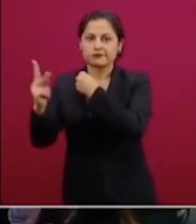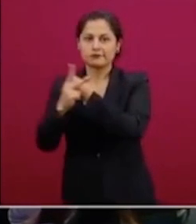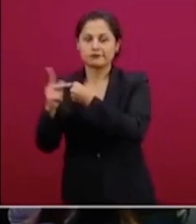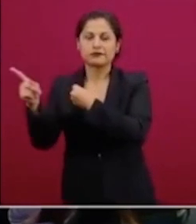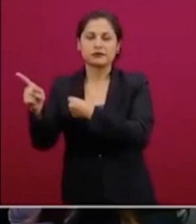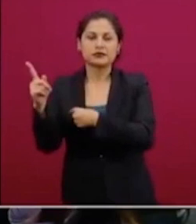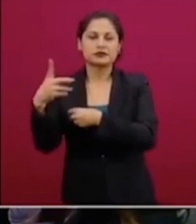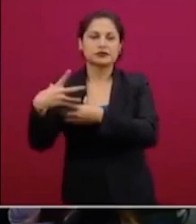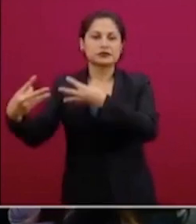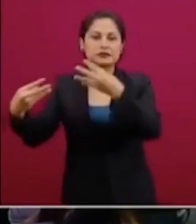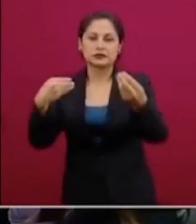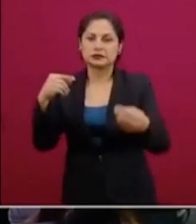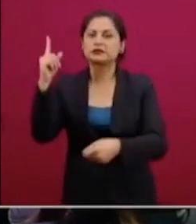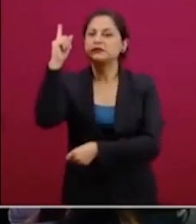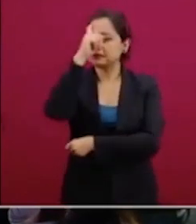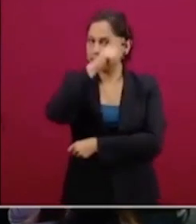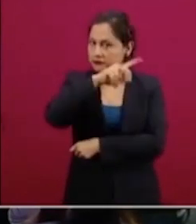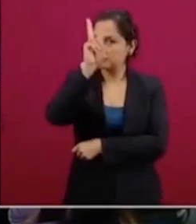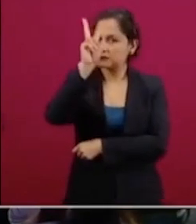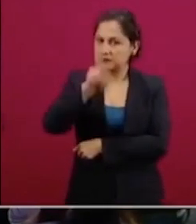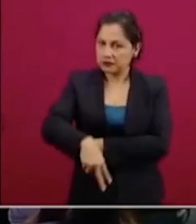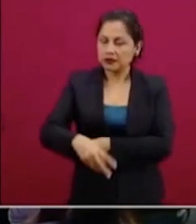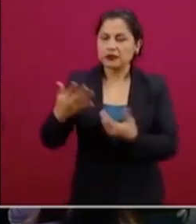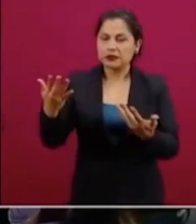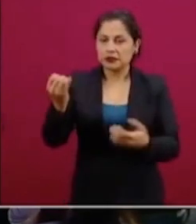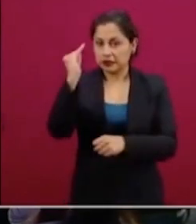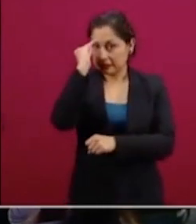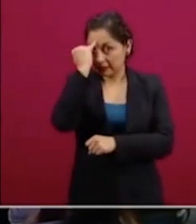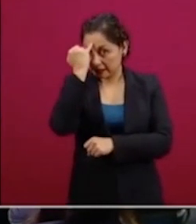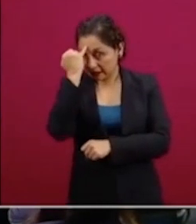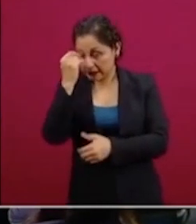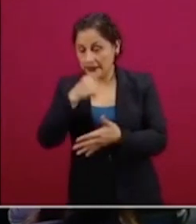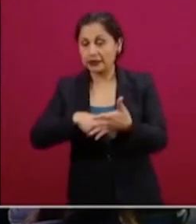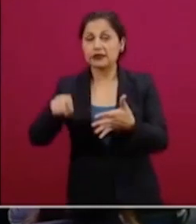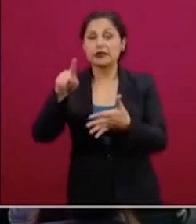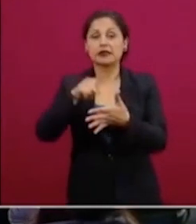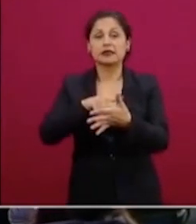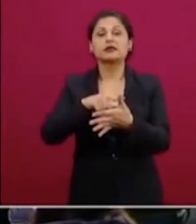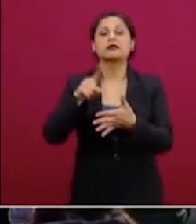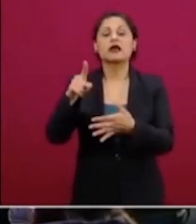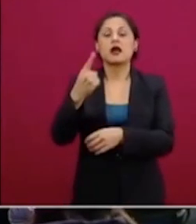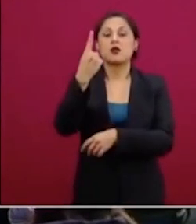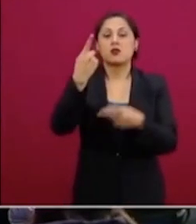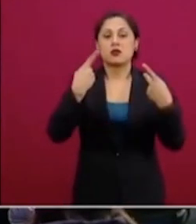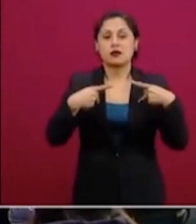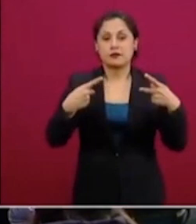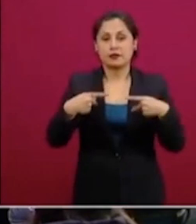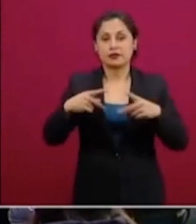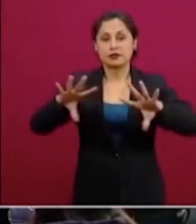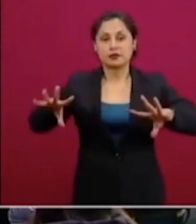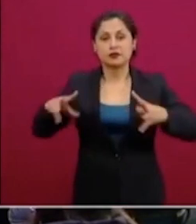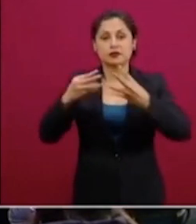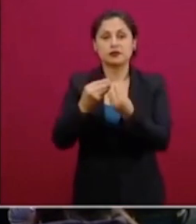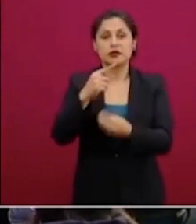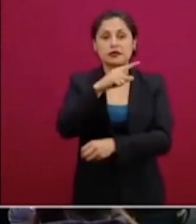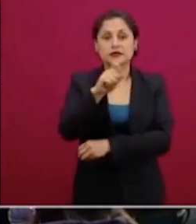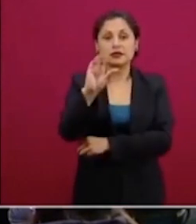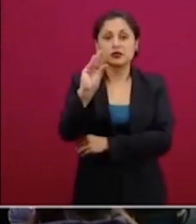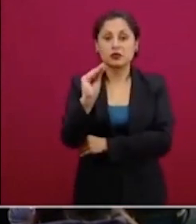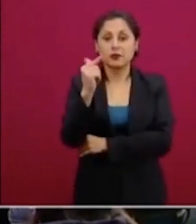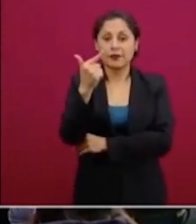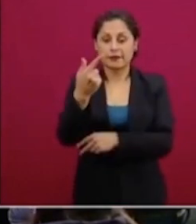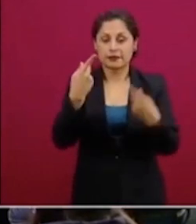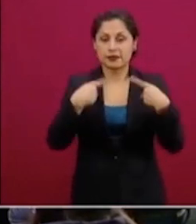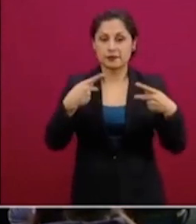alegro que les hayamos podido ayudar, de la India y Emiratos Árabes Unidos una persona. Total, 197 llegaron ayer, tenemos